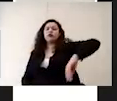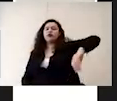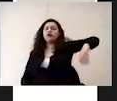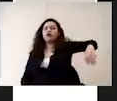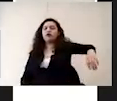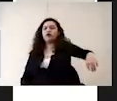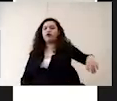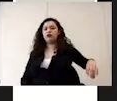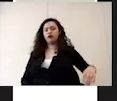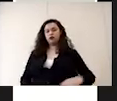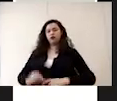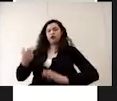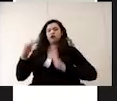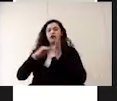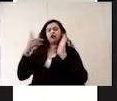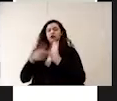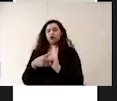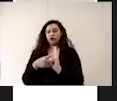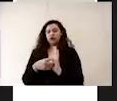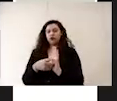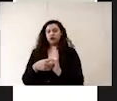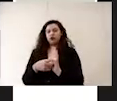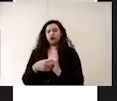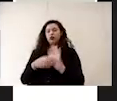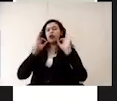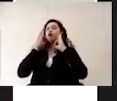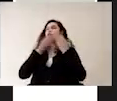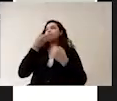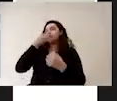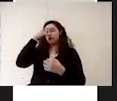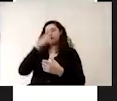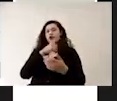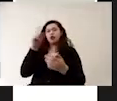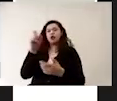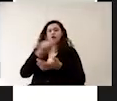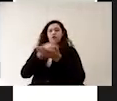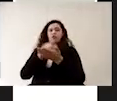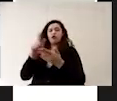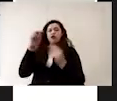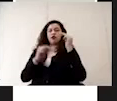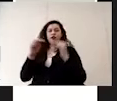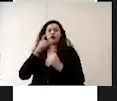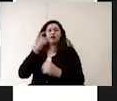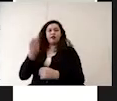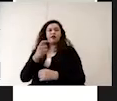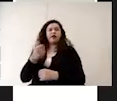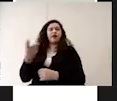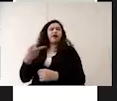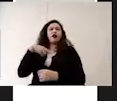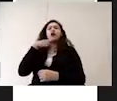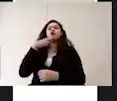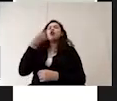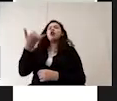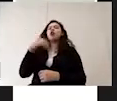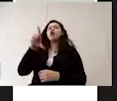Otro método que funciona de la misma manera para desinfectar el agua en pequeñas cantidades es el uso de yodo.